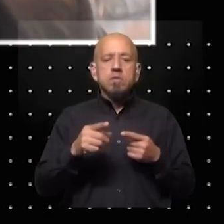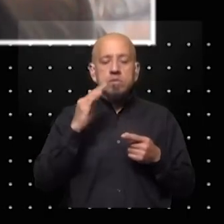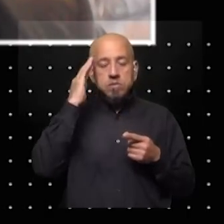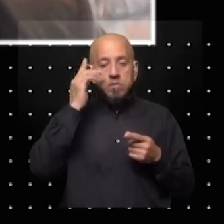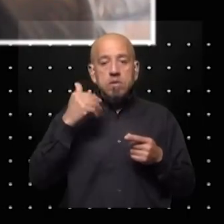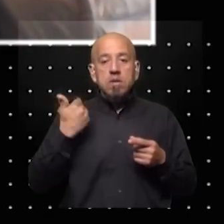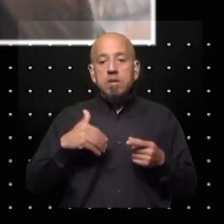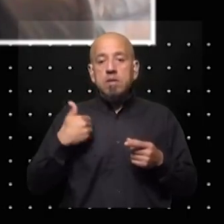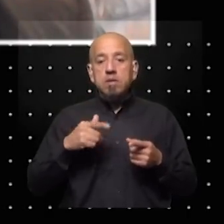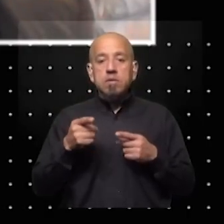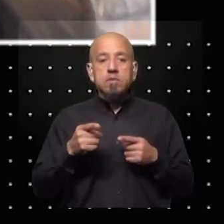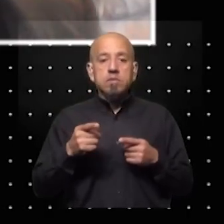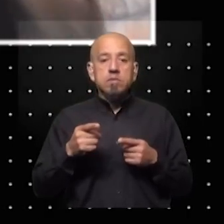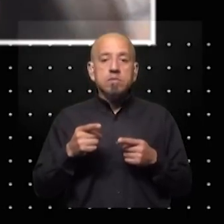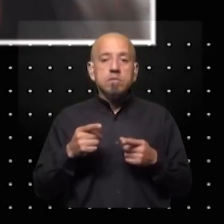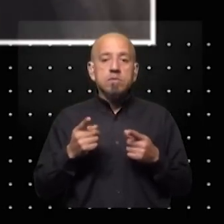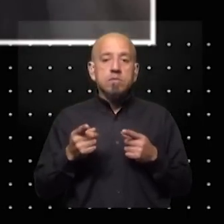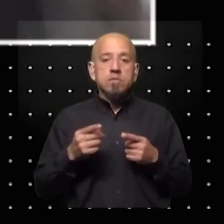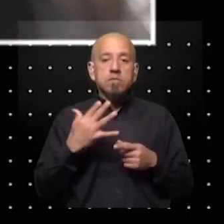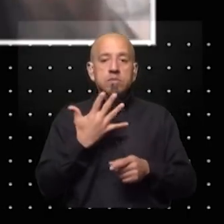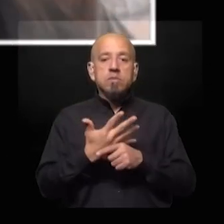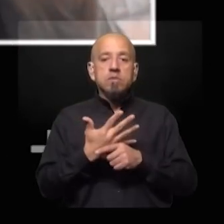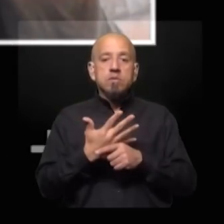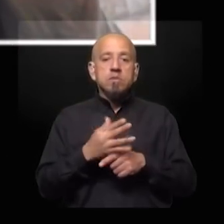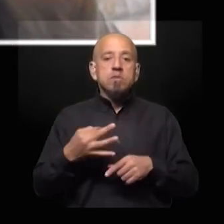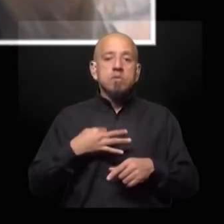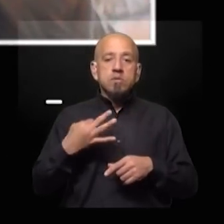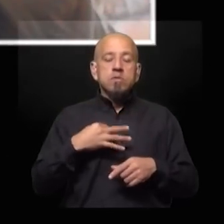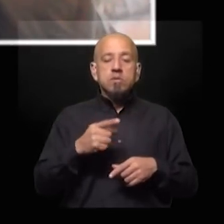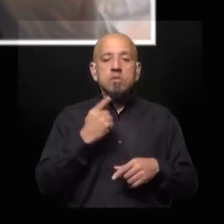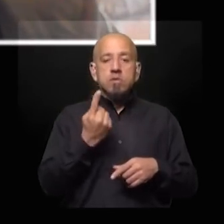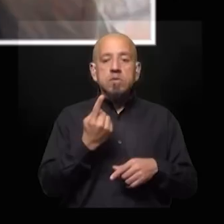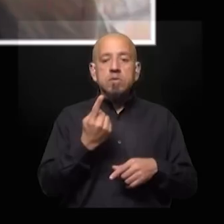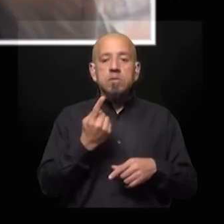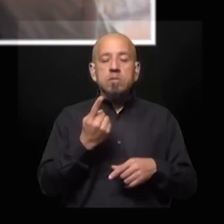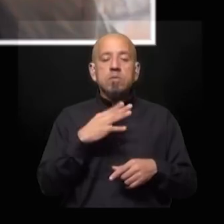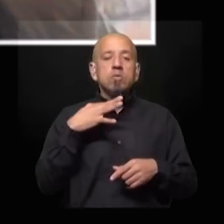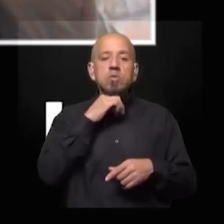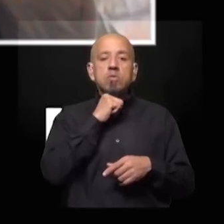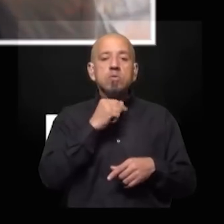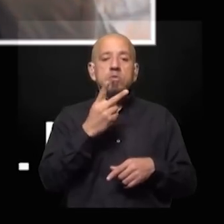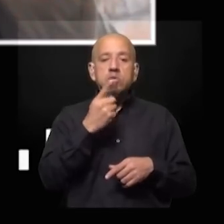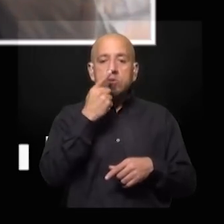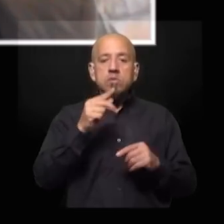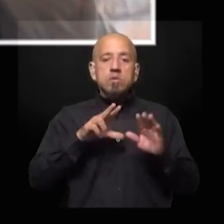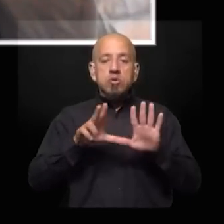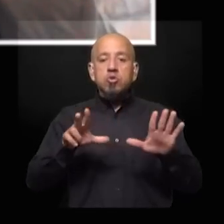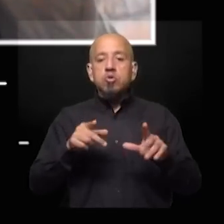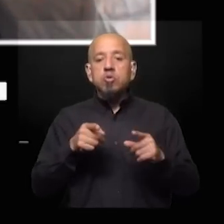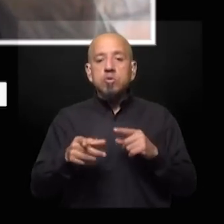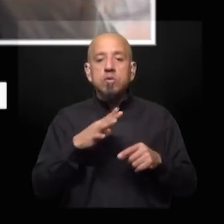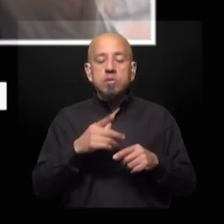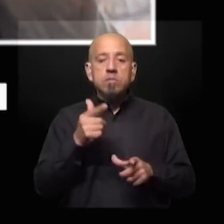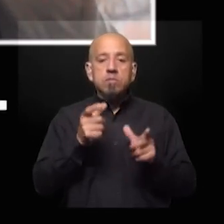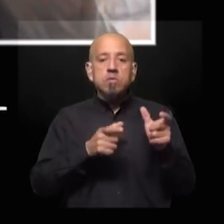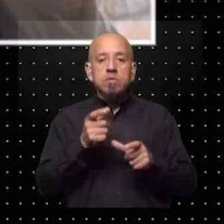en la Argentina hubo hace cinco años exactamente el primero de agosto del 2018 hubo una razia donde había